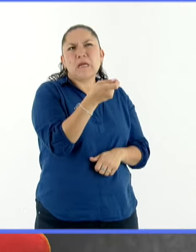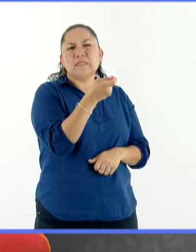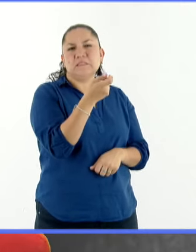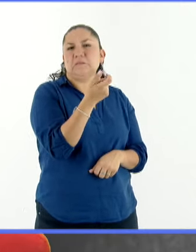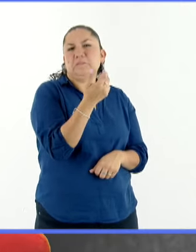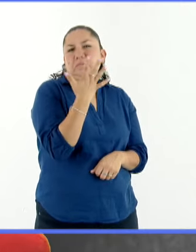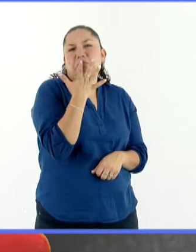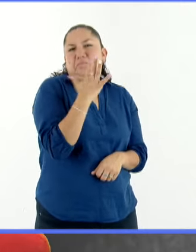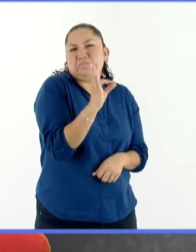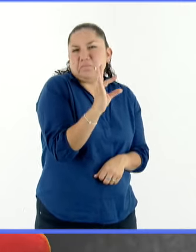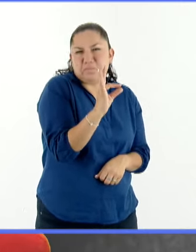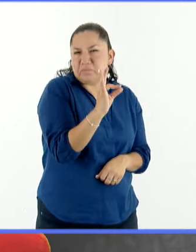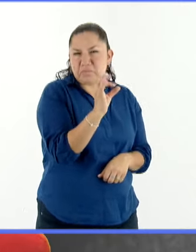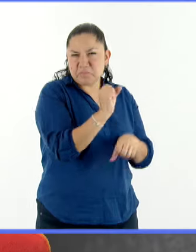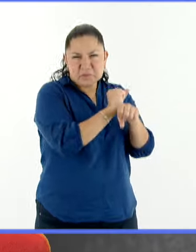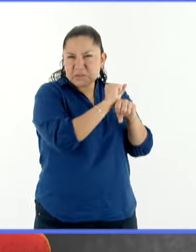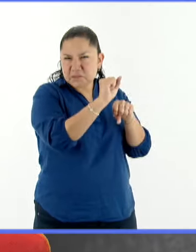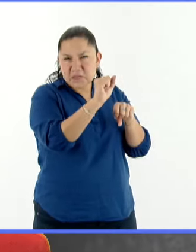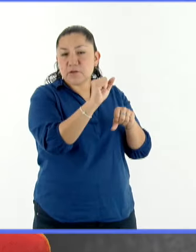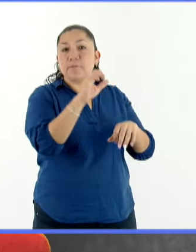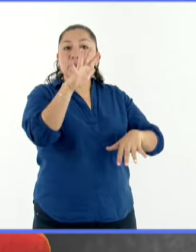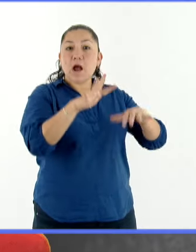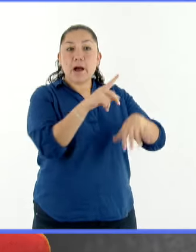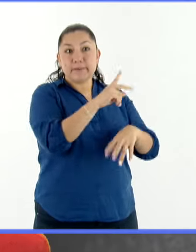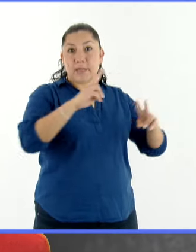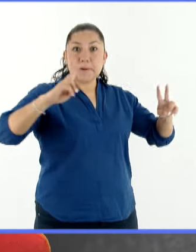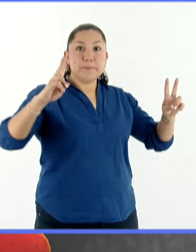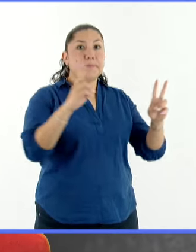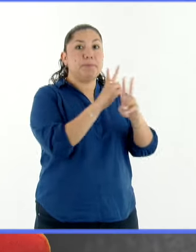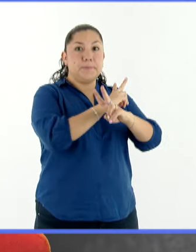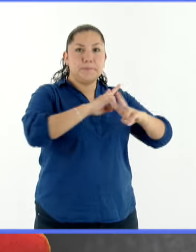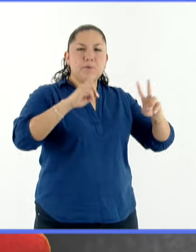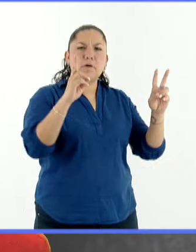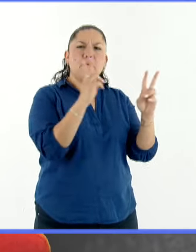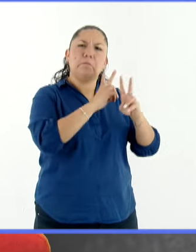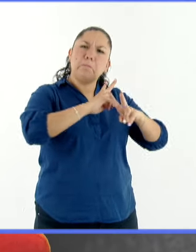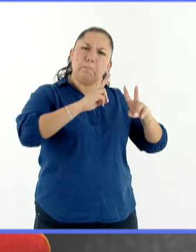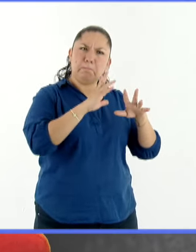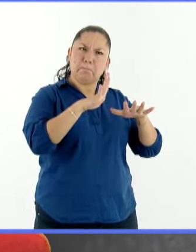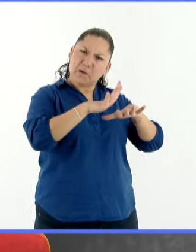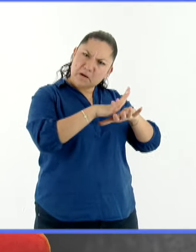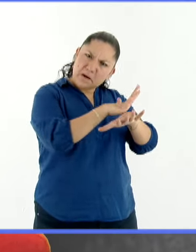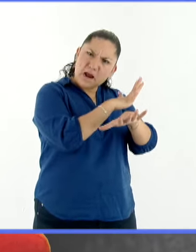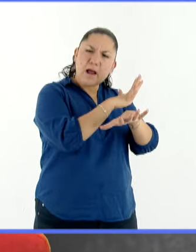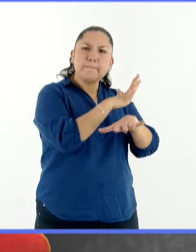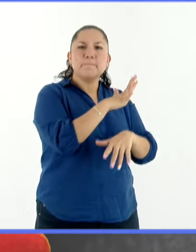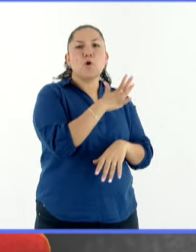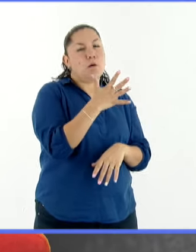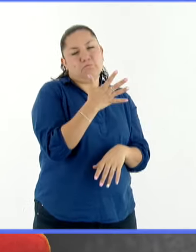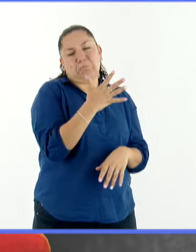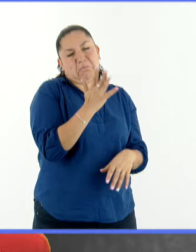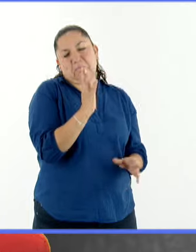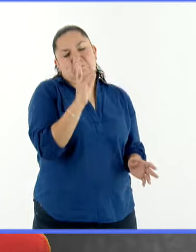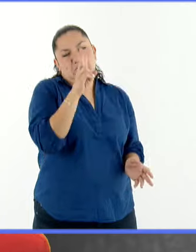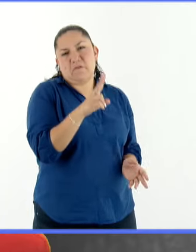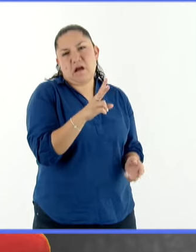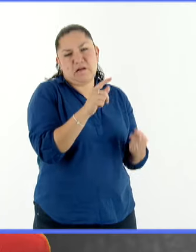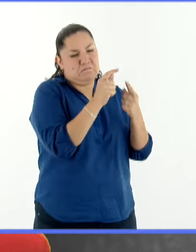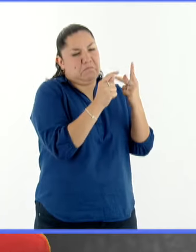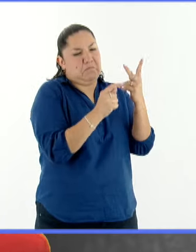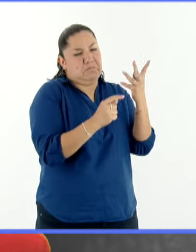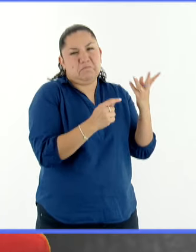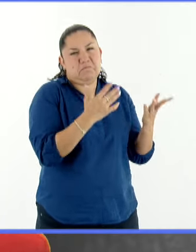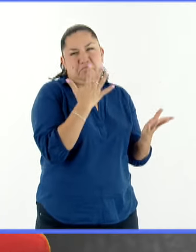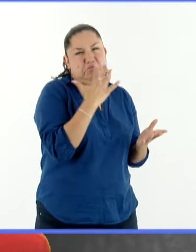Puede haber alteración a la velocidad de los vientos, pero básicamente es una cuestión de iluminación. Particularmente en un eclipse